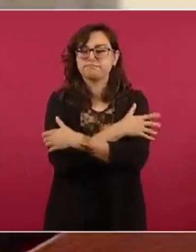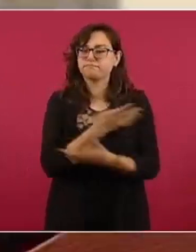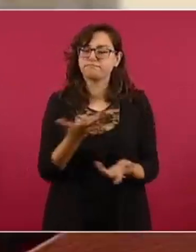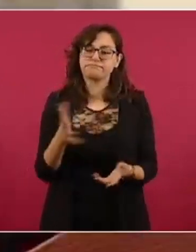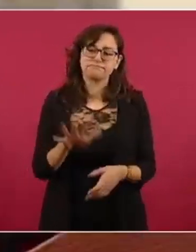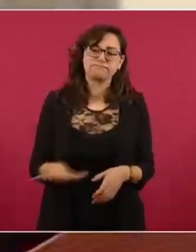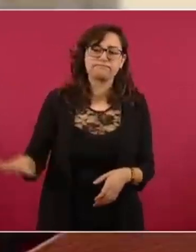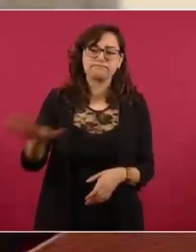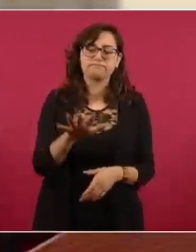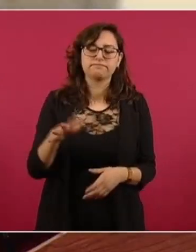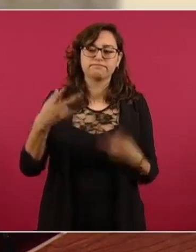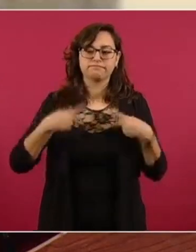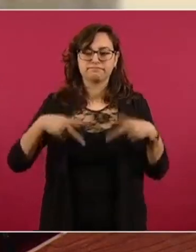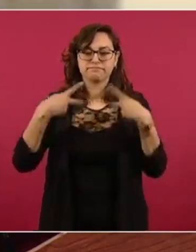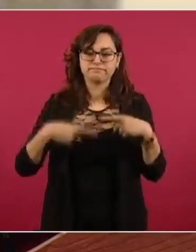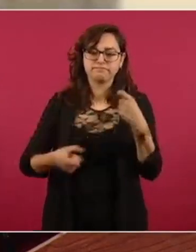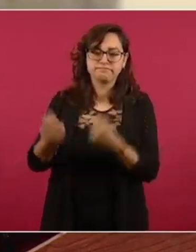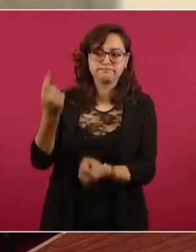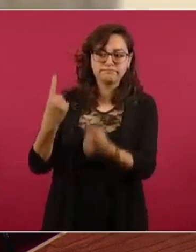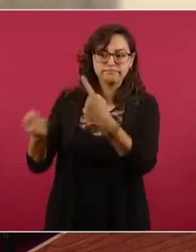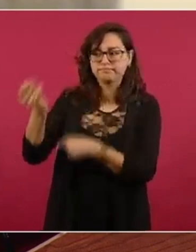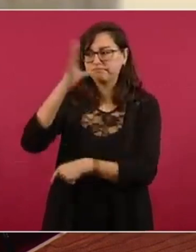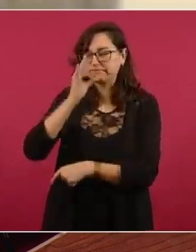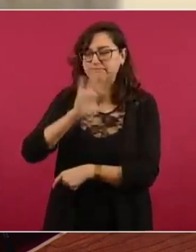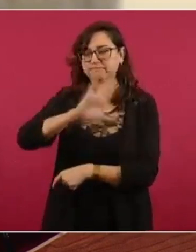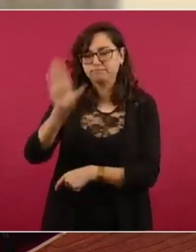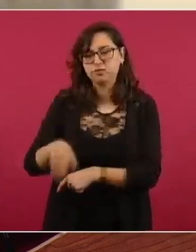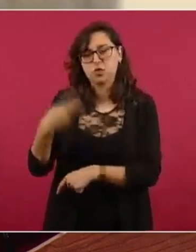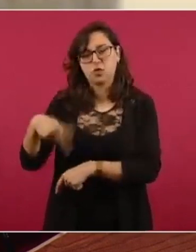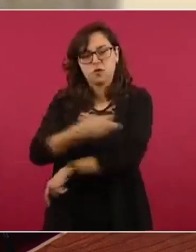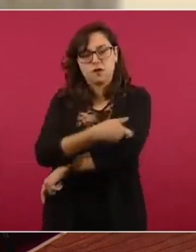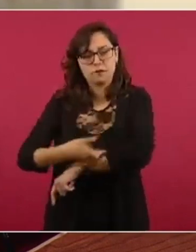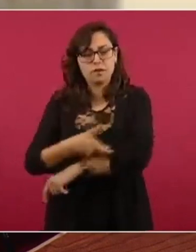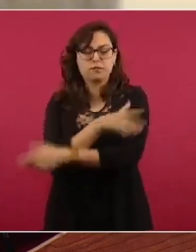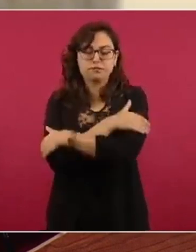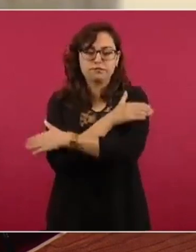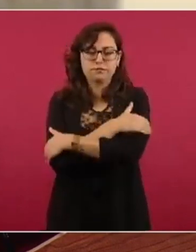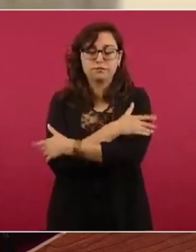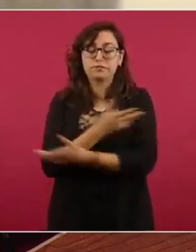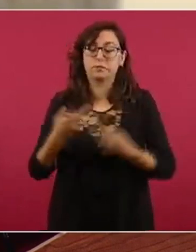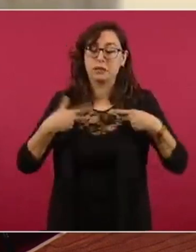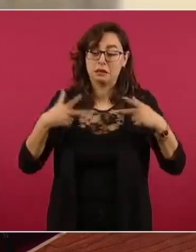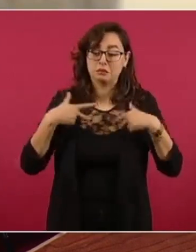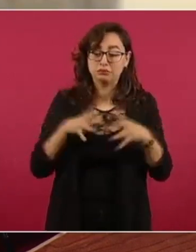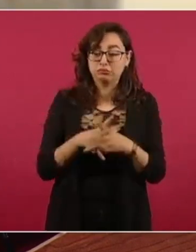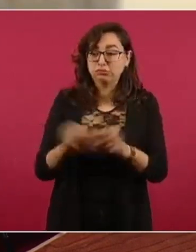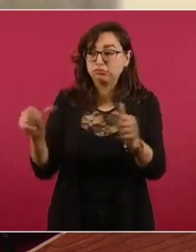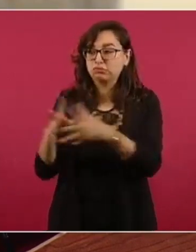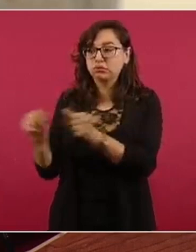perdido la vida el deseo de que los desaparecidos los encontremos